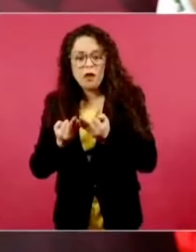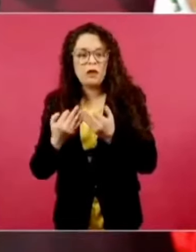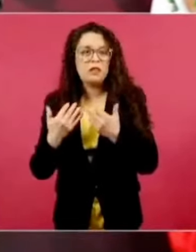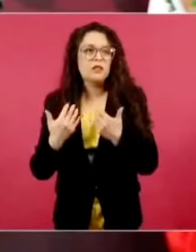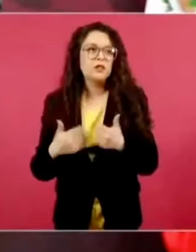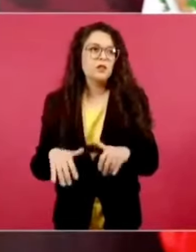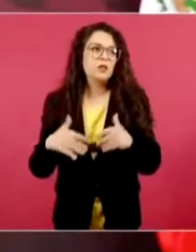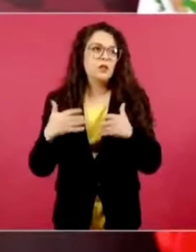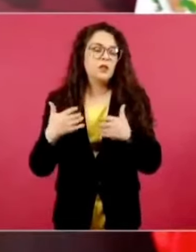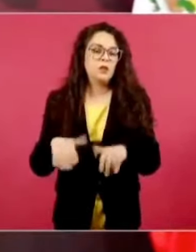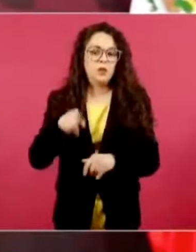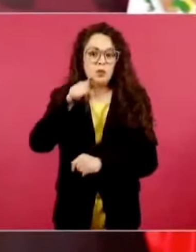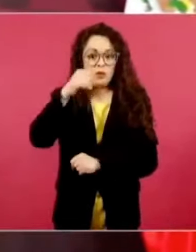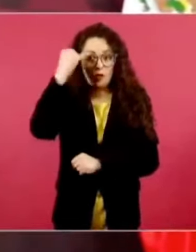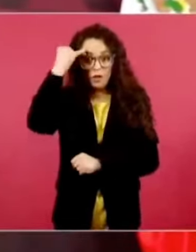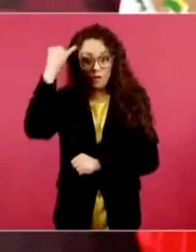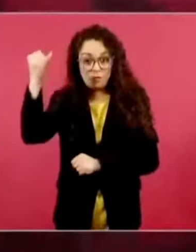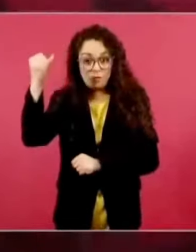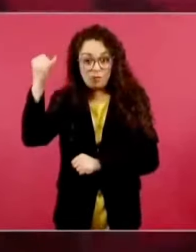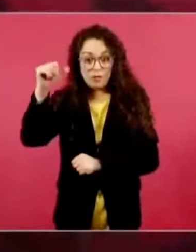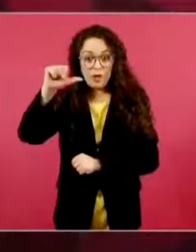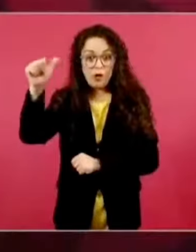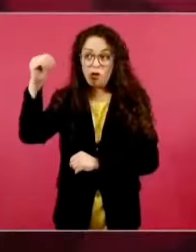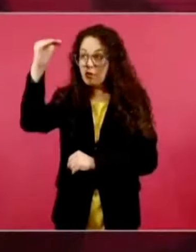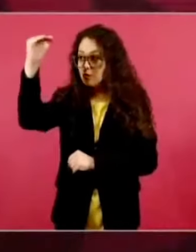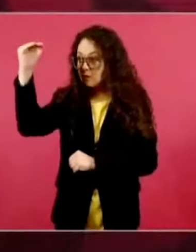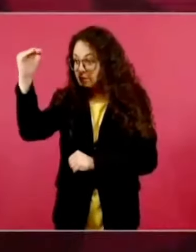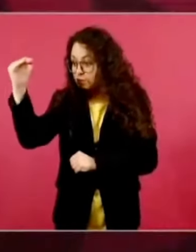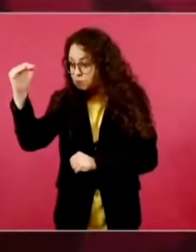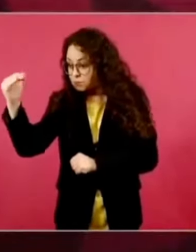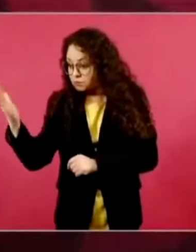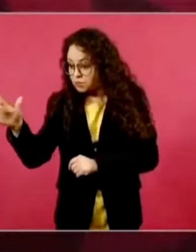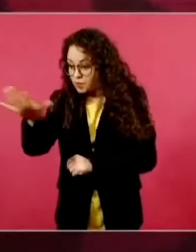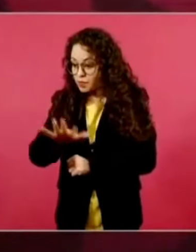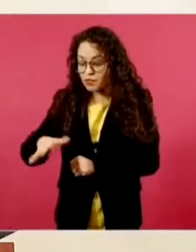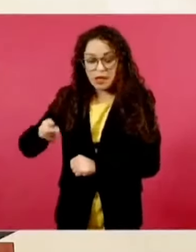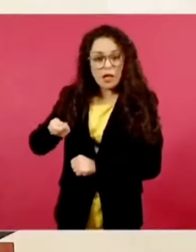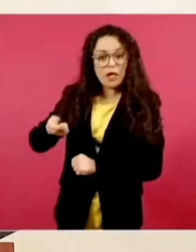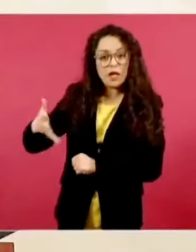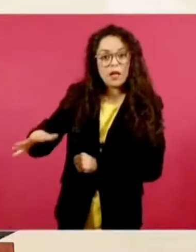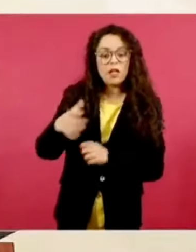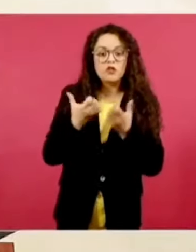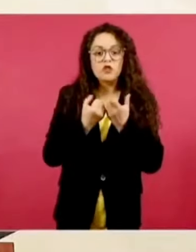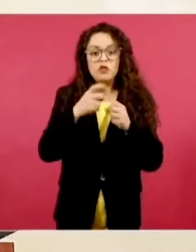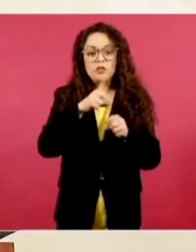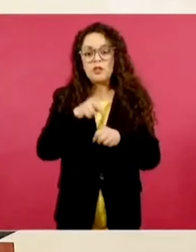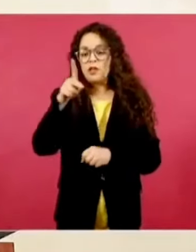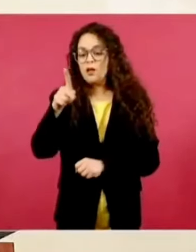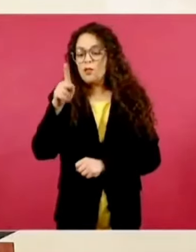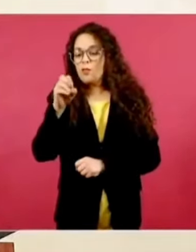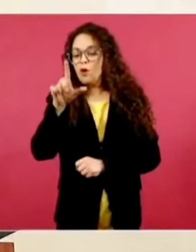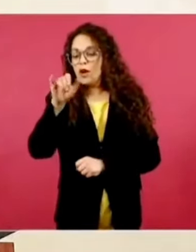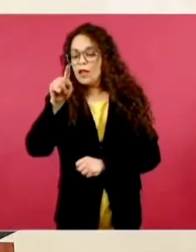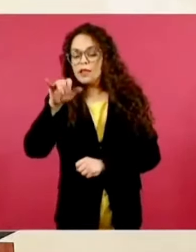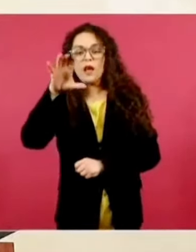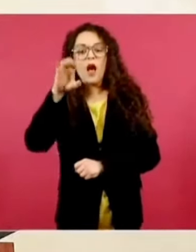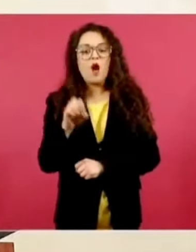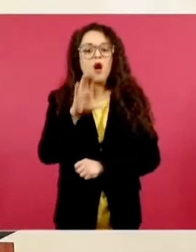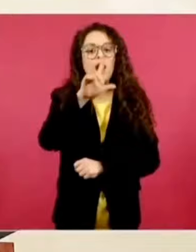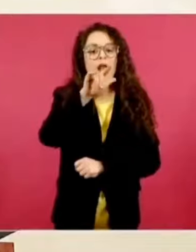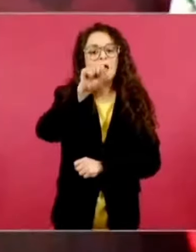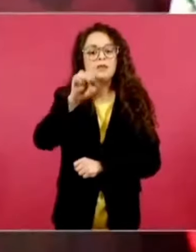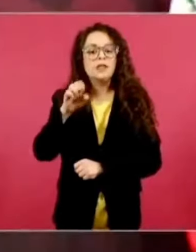cómo piensa el resto de la llamada clase política o sociedad política. Esa alta autoridad llegó a decir